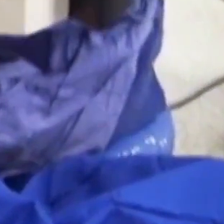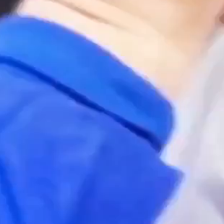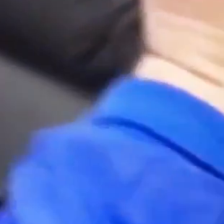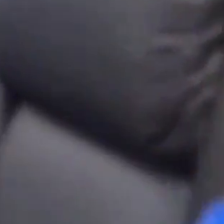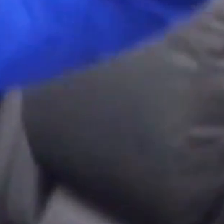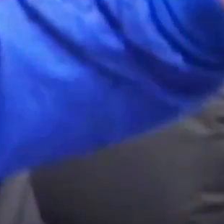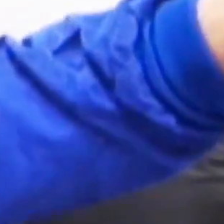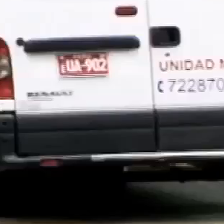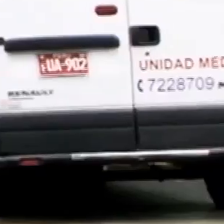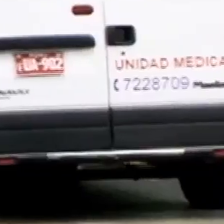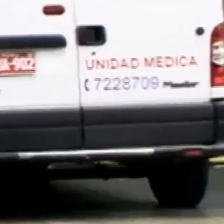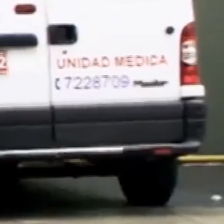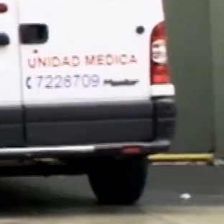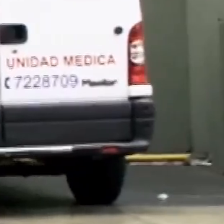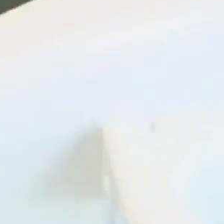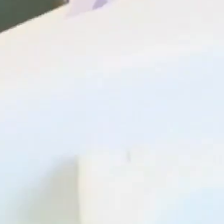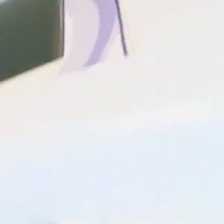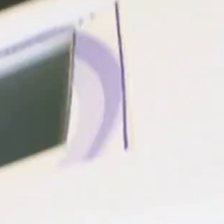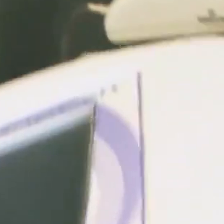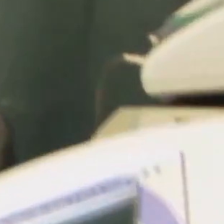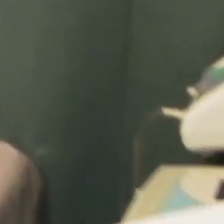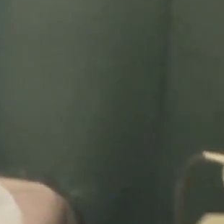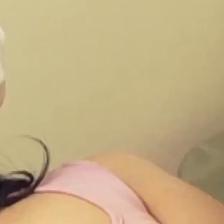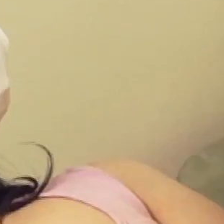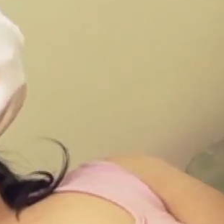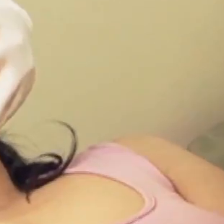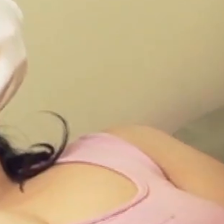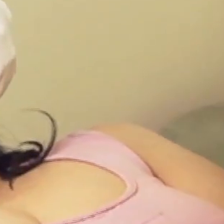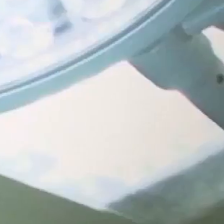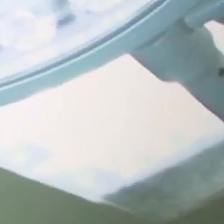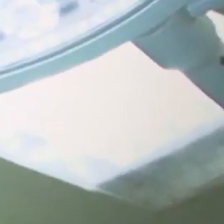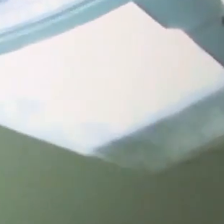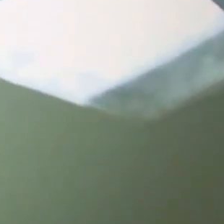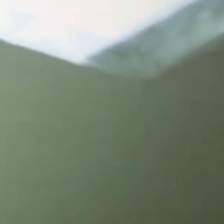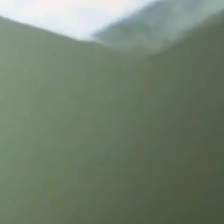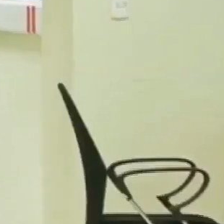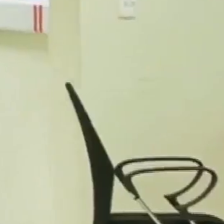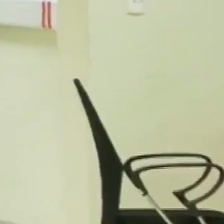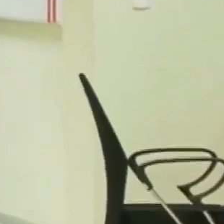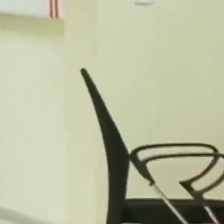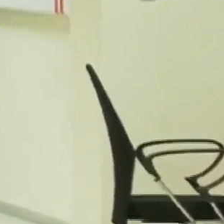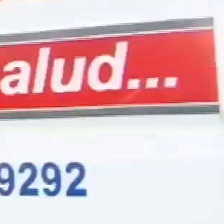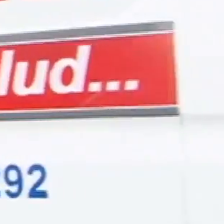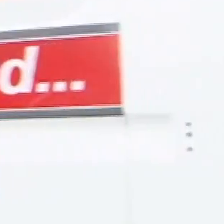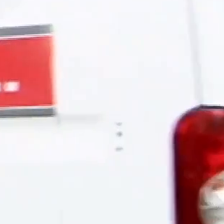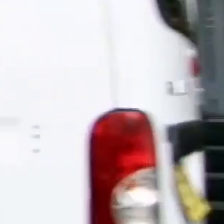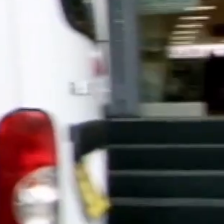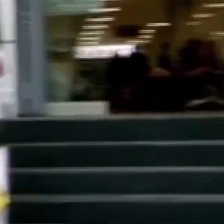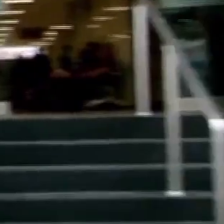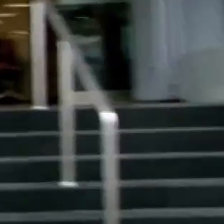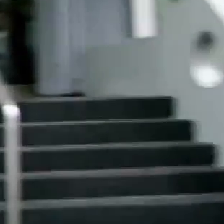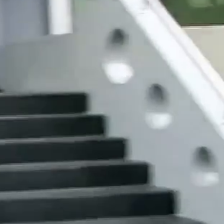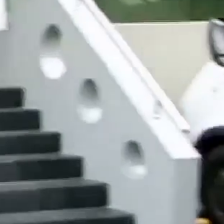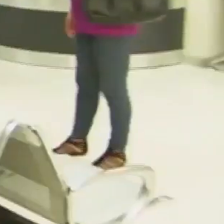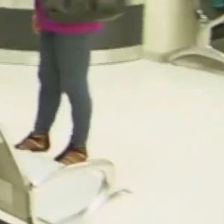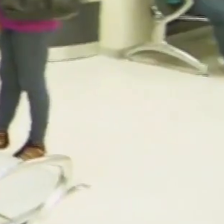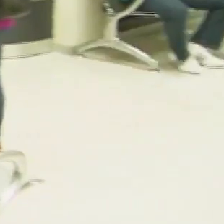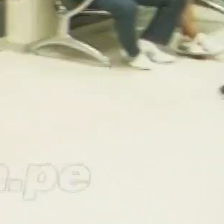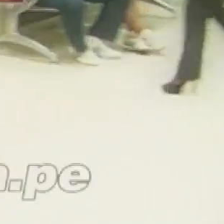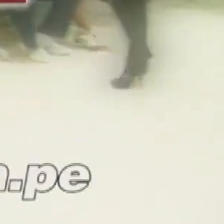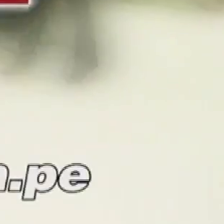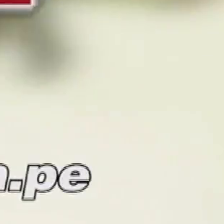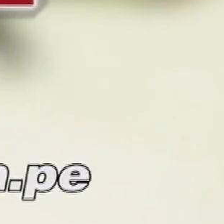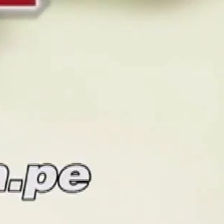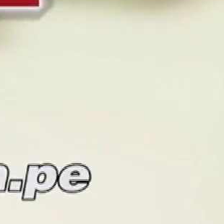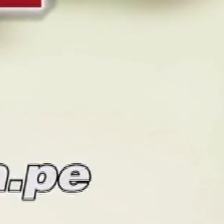director Fermín Silva le brindan el diagnóstico y tratamiento adecuado a todo tipo de enfermedades. Clínica La Luz, la